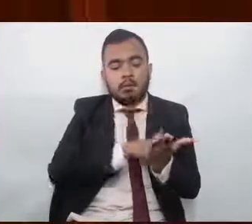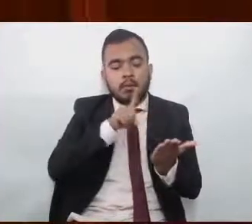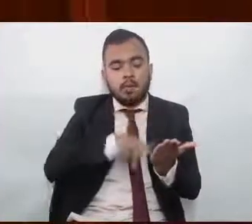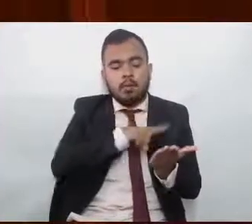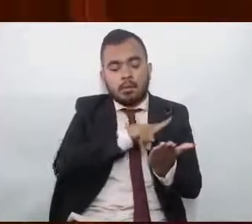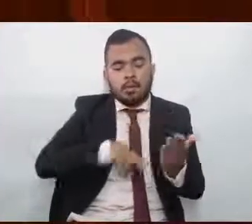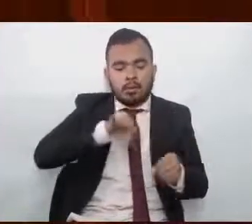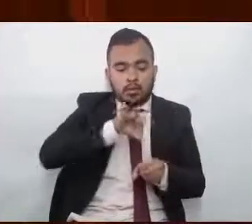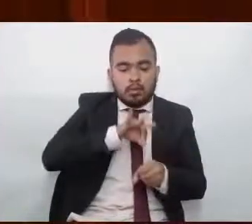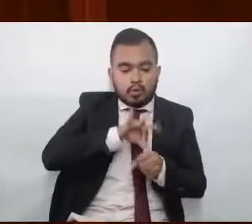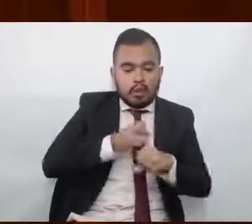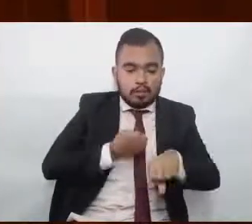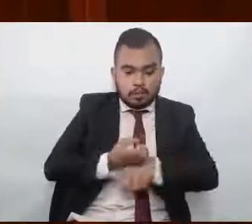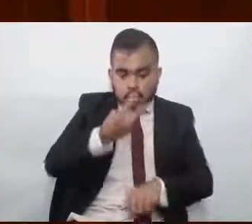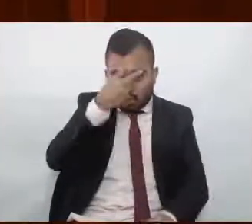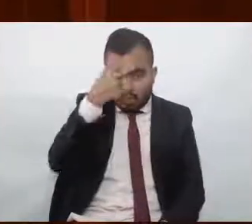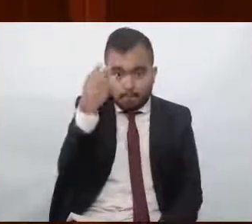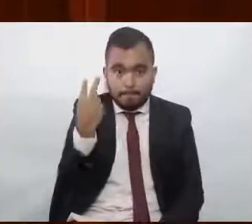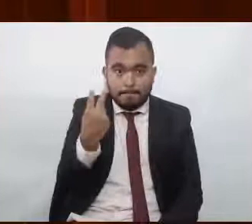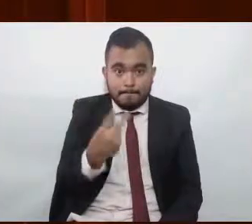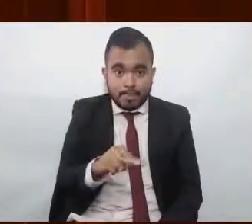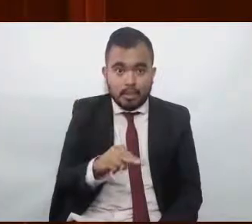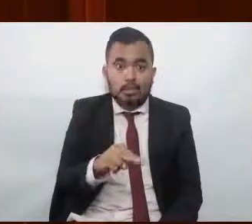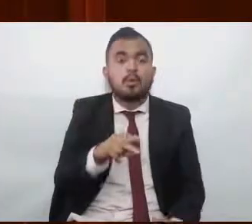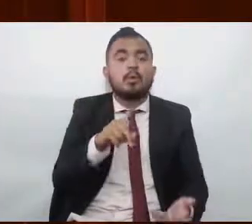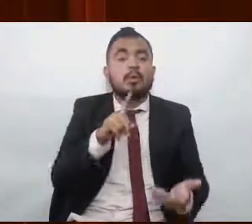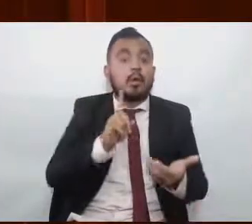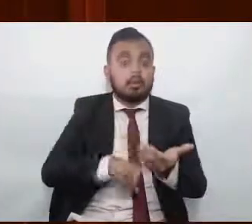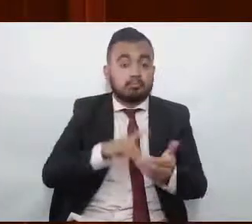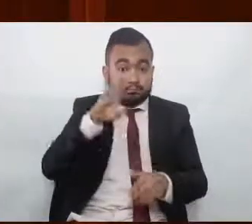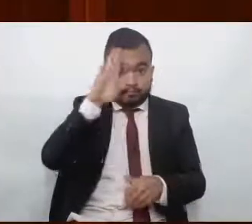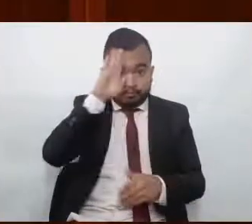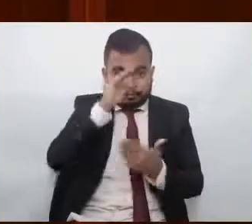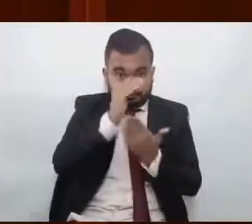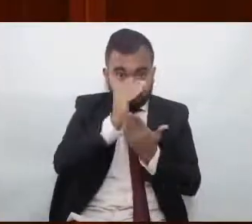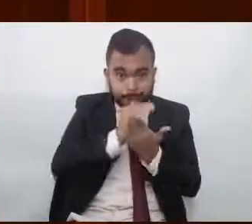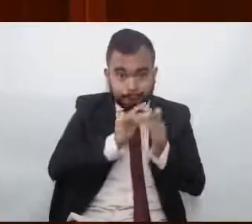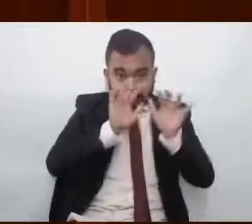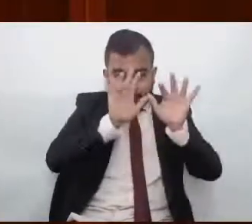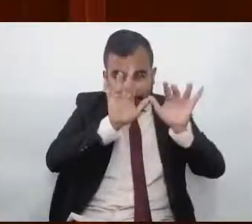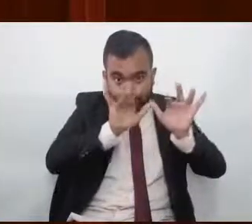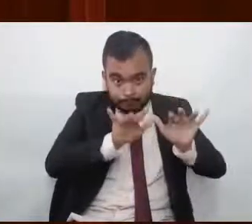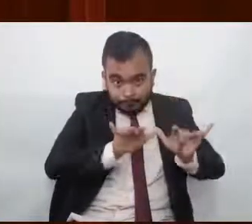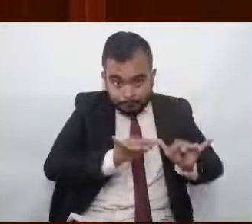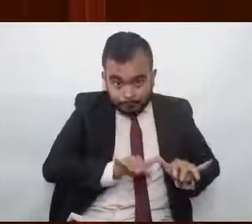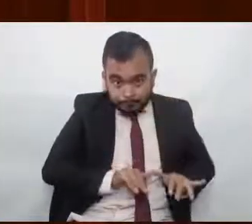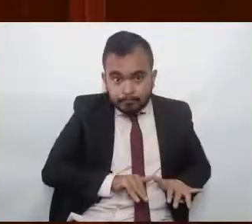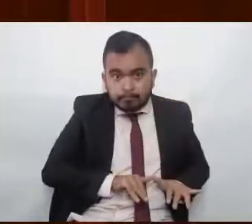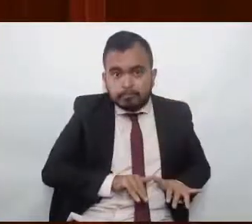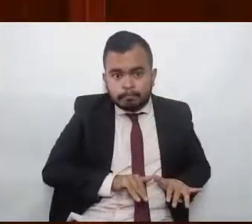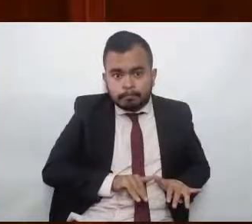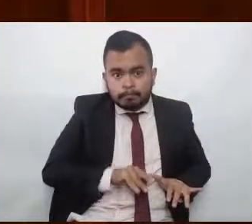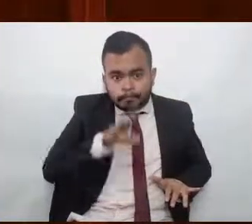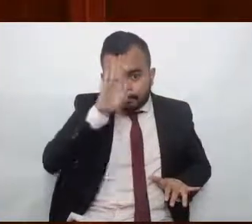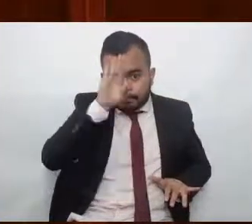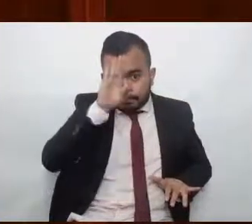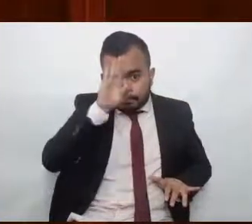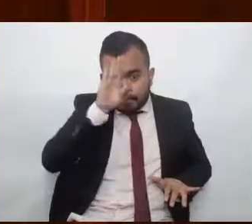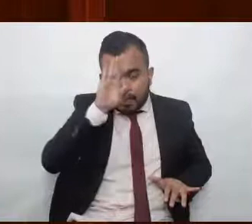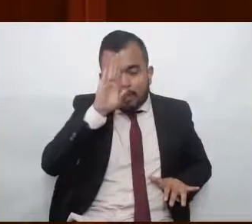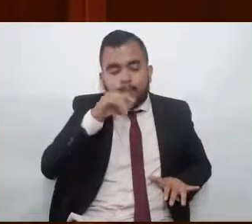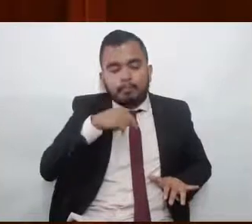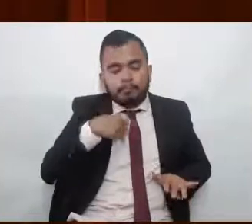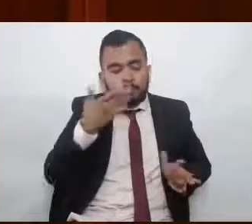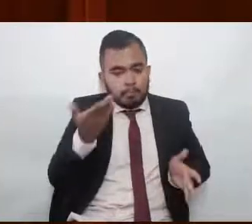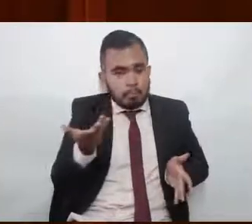En virtud de la extensa articulación que presentamos a reforma, me voy a permitir, con la venida